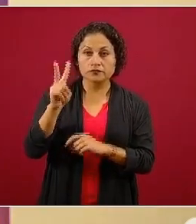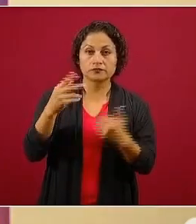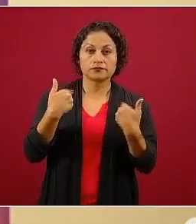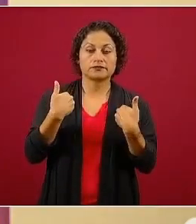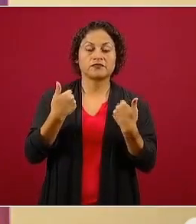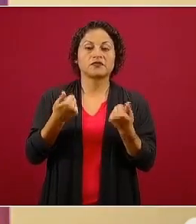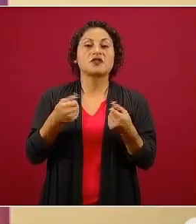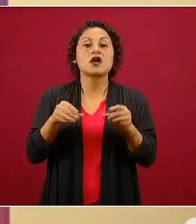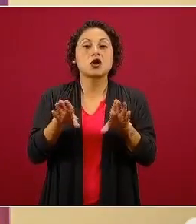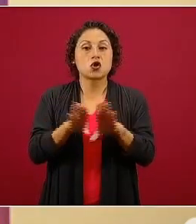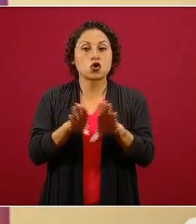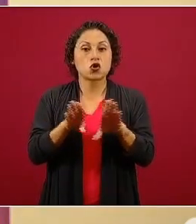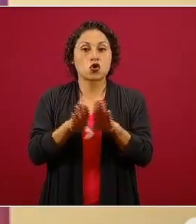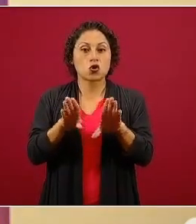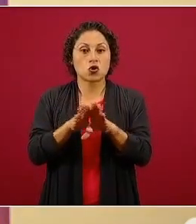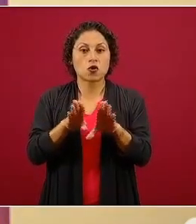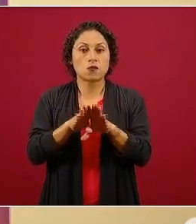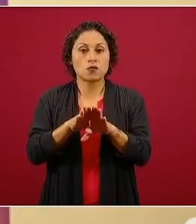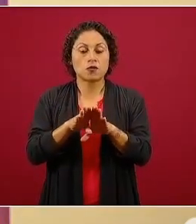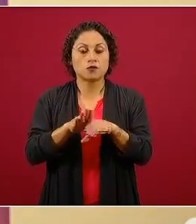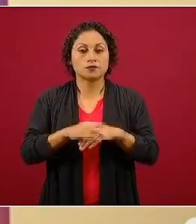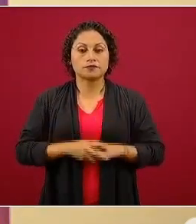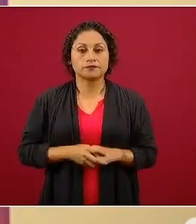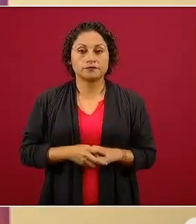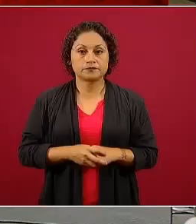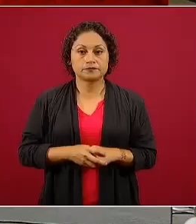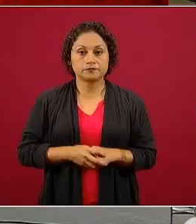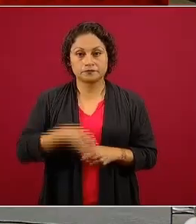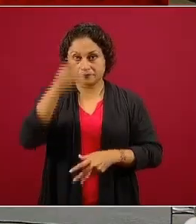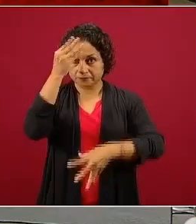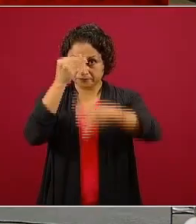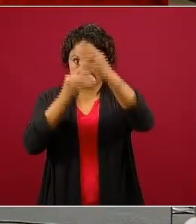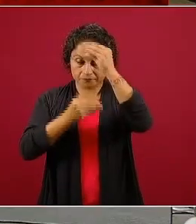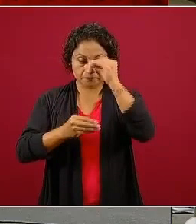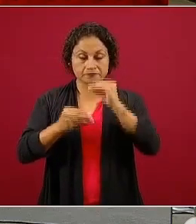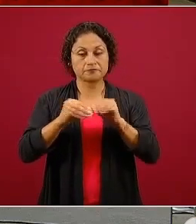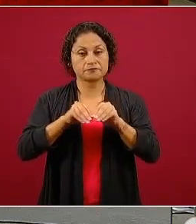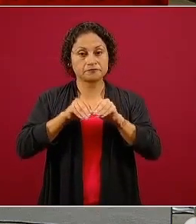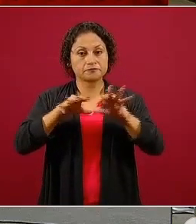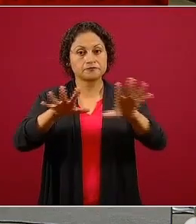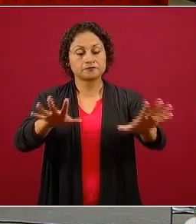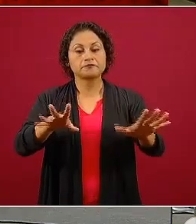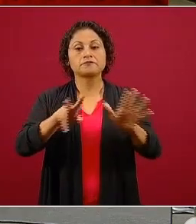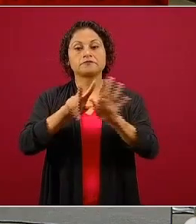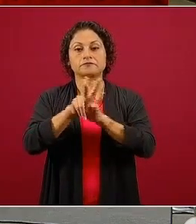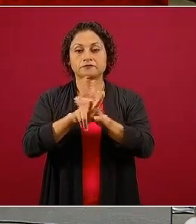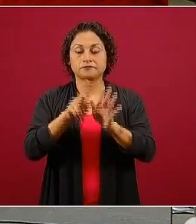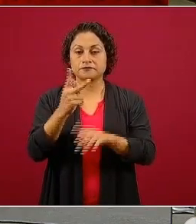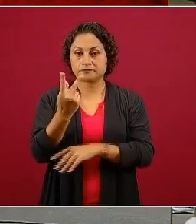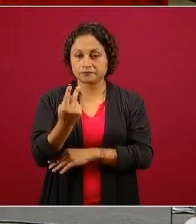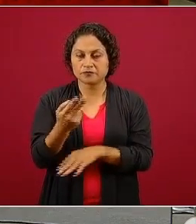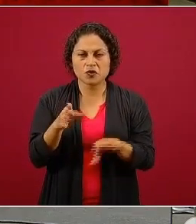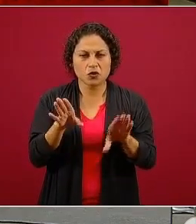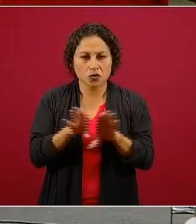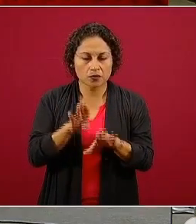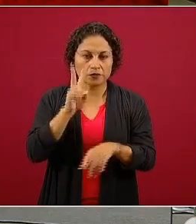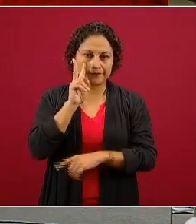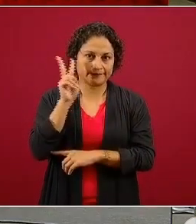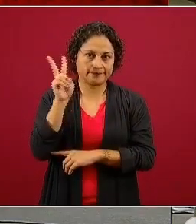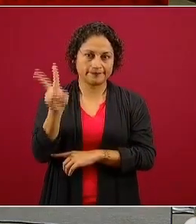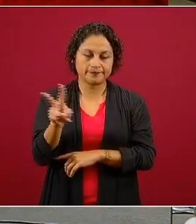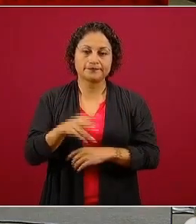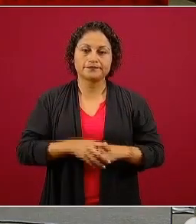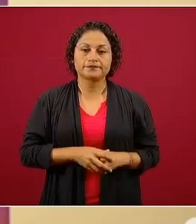transmite a distancia un conocimiento. Y lo que queremos ver es, para todas las